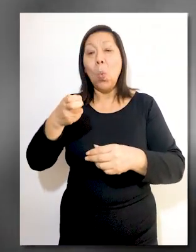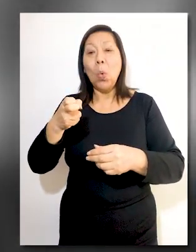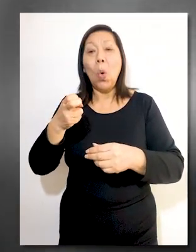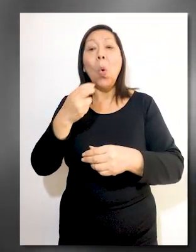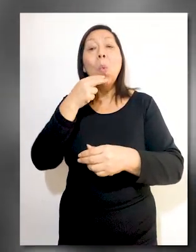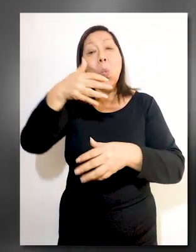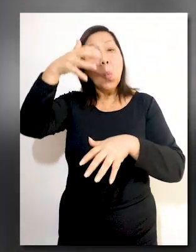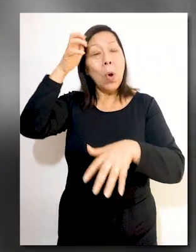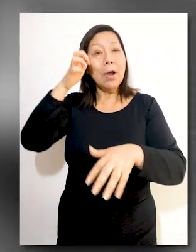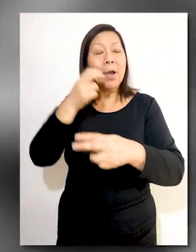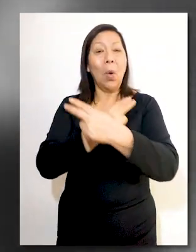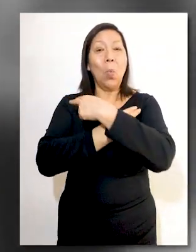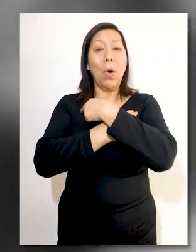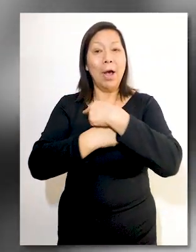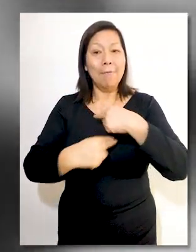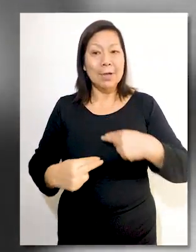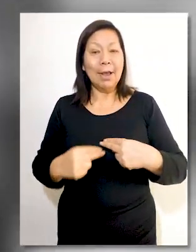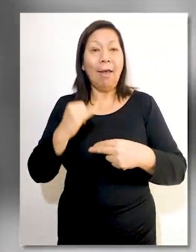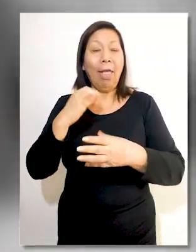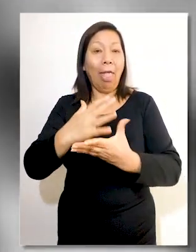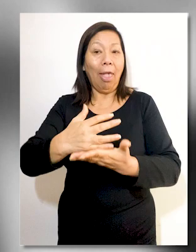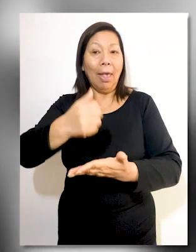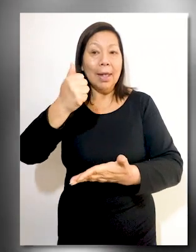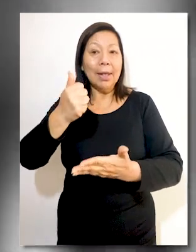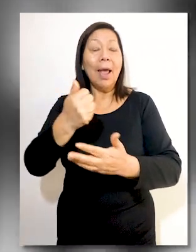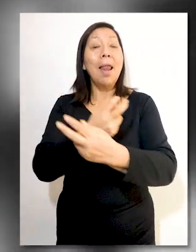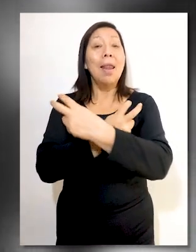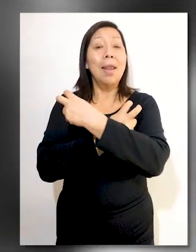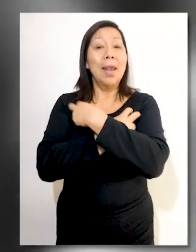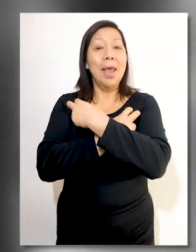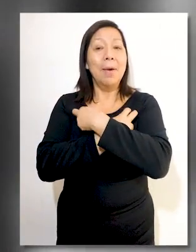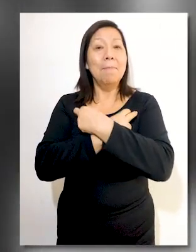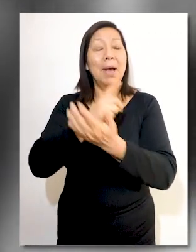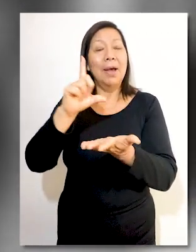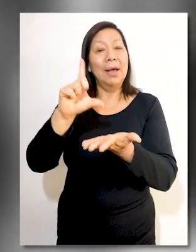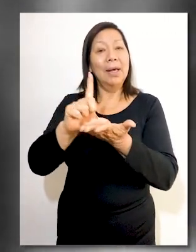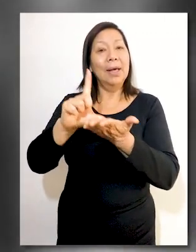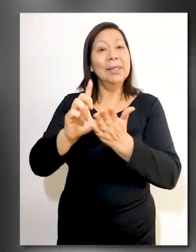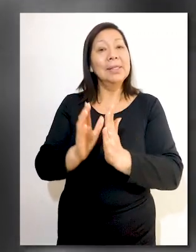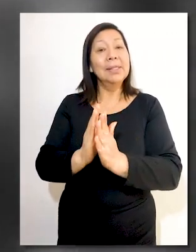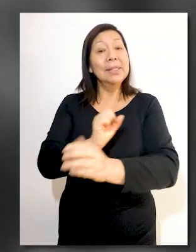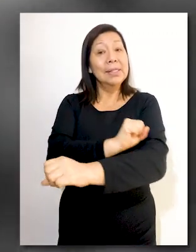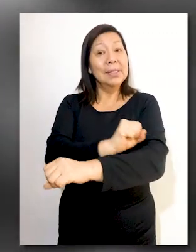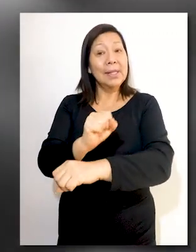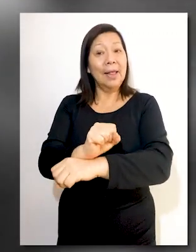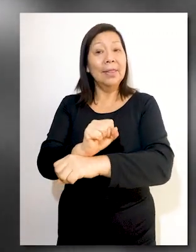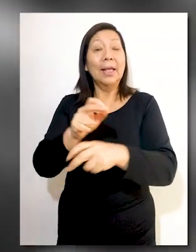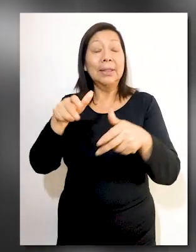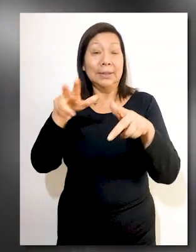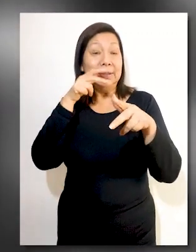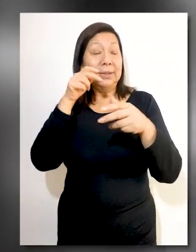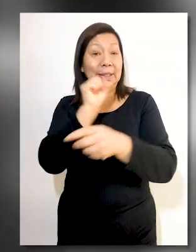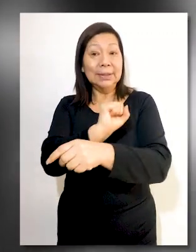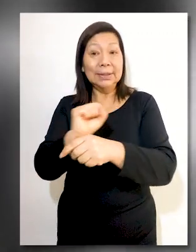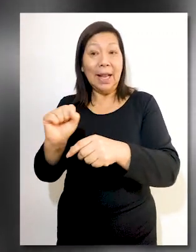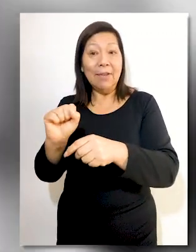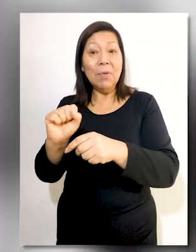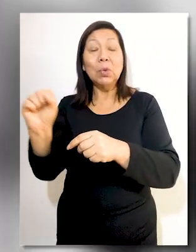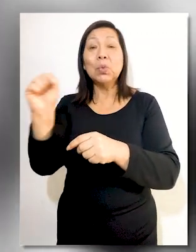Guaura, Huánuco, Huancabelica, Ica, Lambayeque, Lima, Santa, Selva Central,